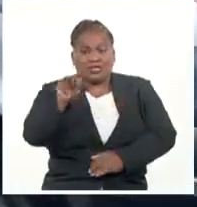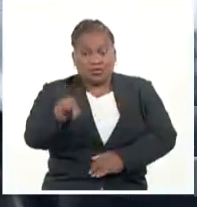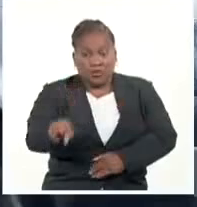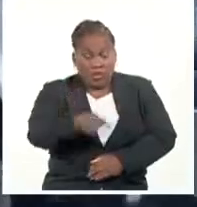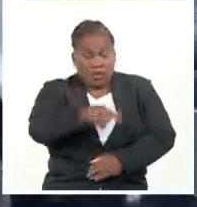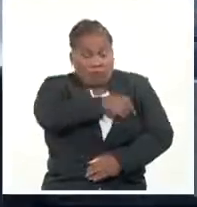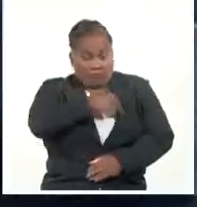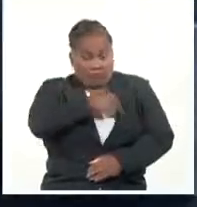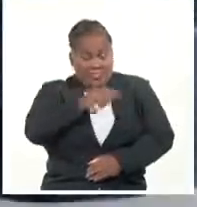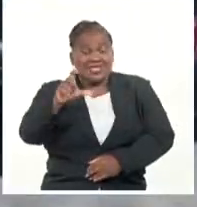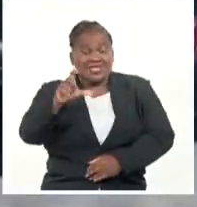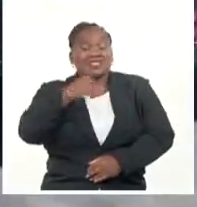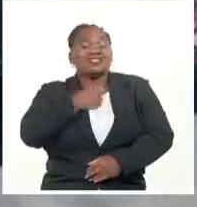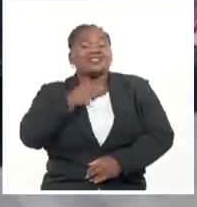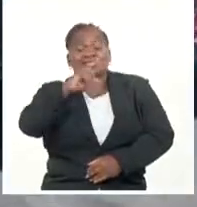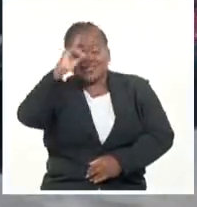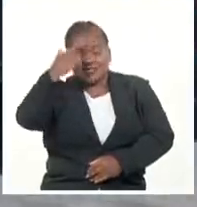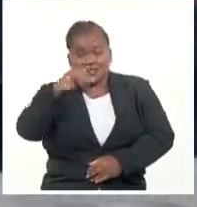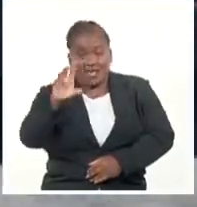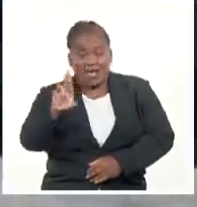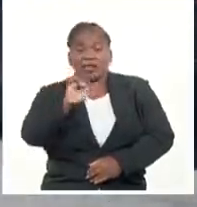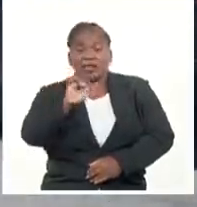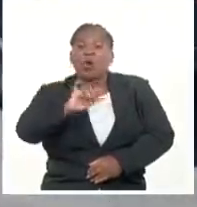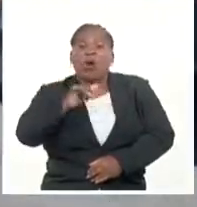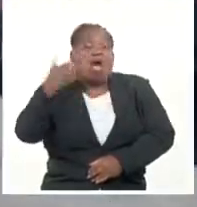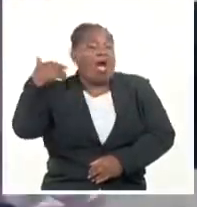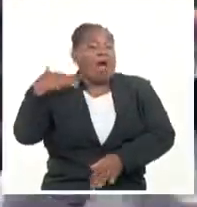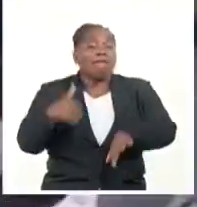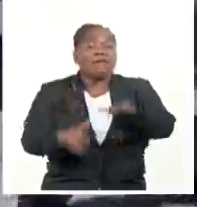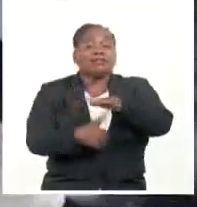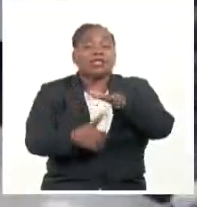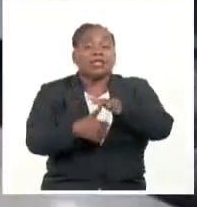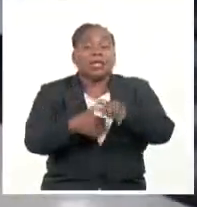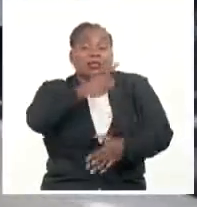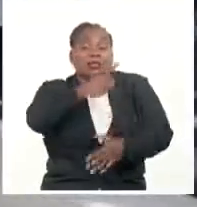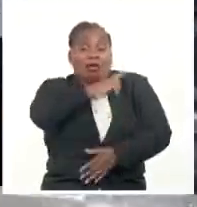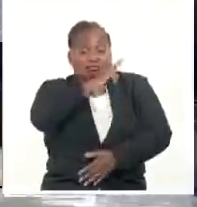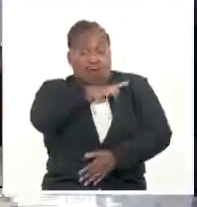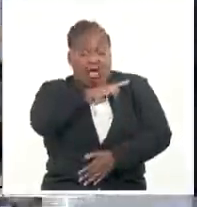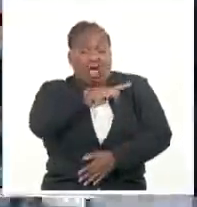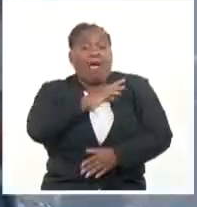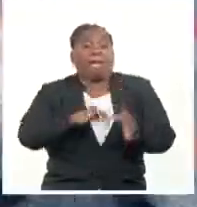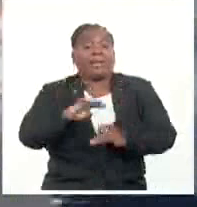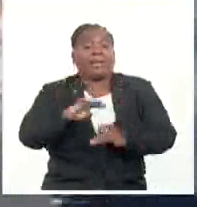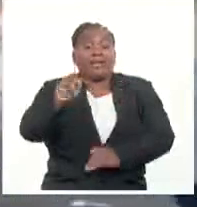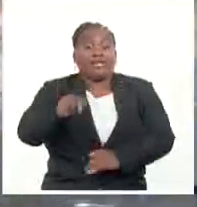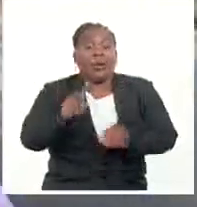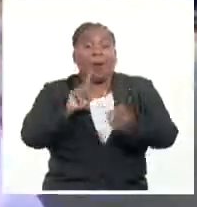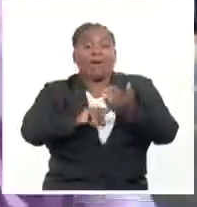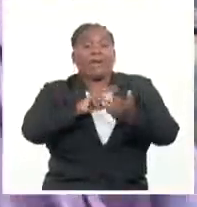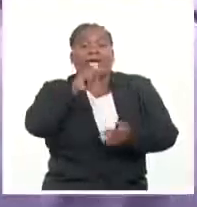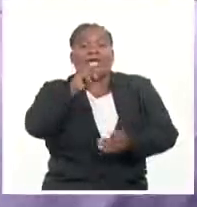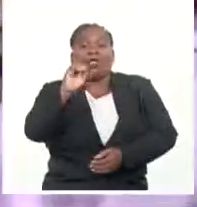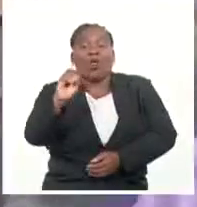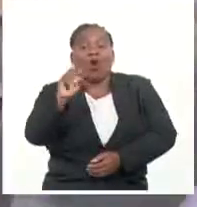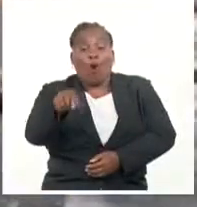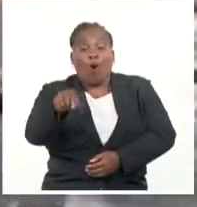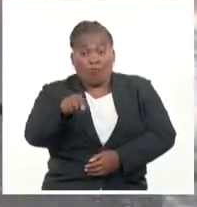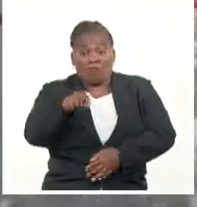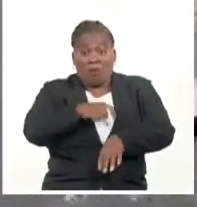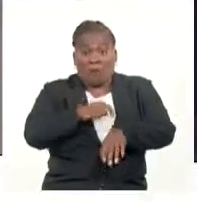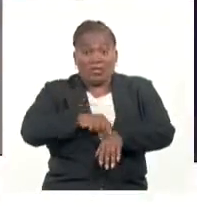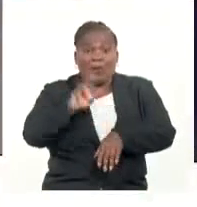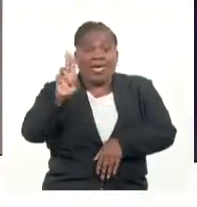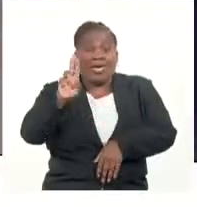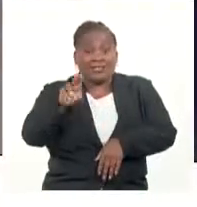Cervantes. También está comprendido el expresidente del Consejo de Ministros, Pedro Angulo, durante el estado de emergencia en todo el país.